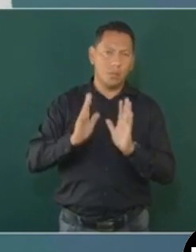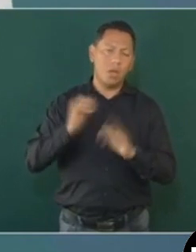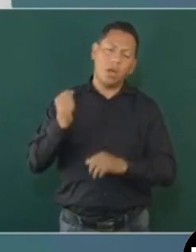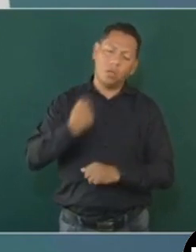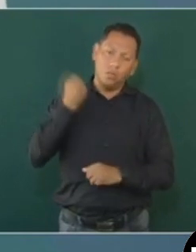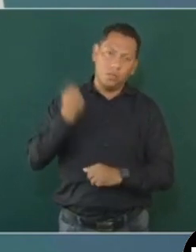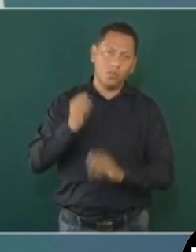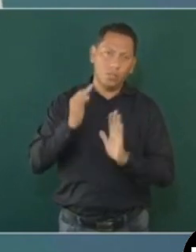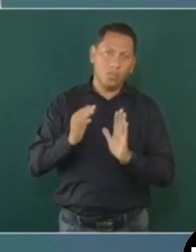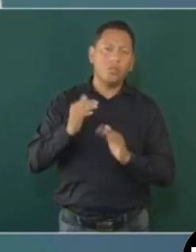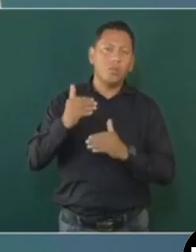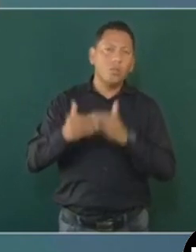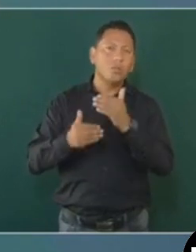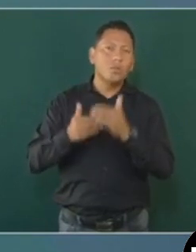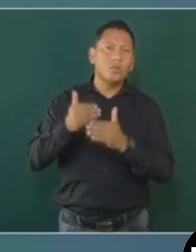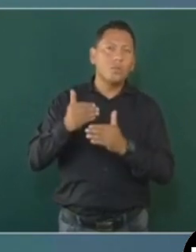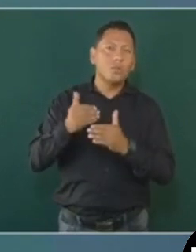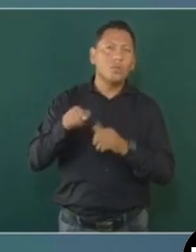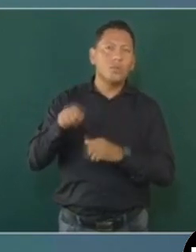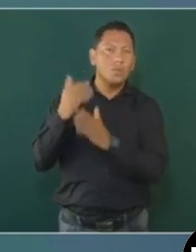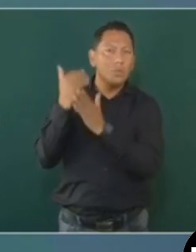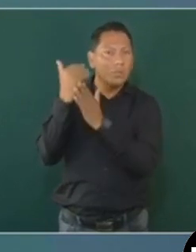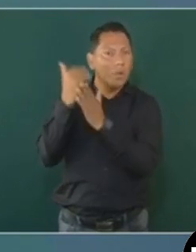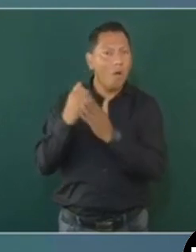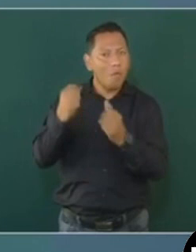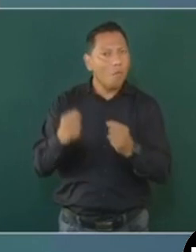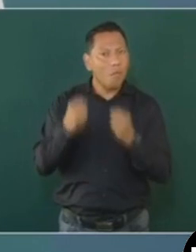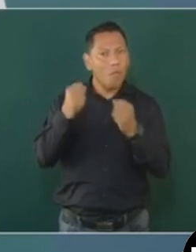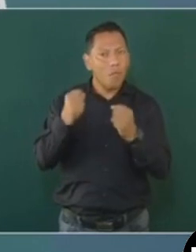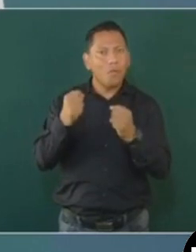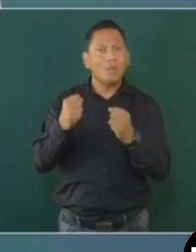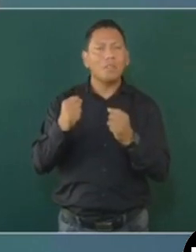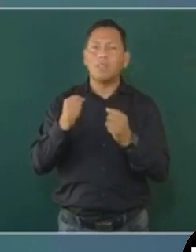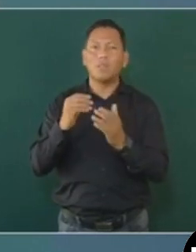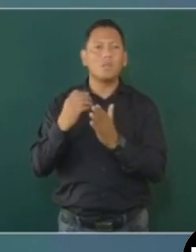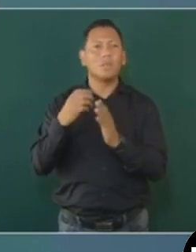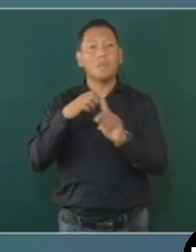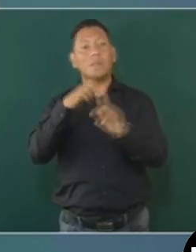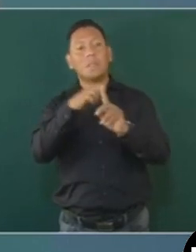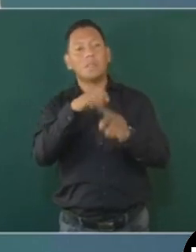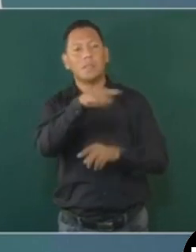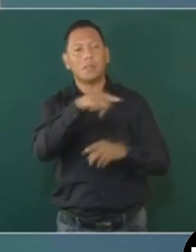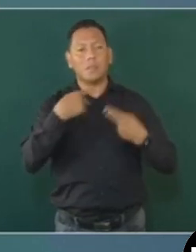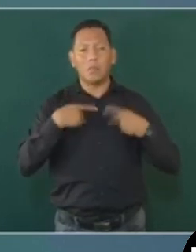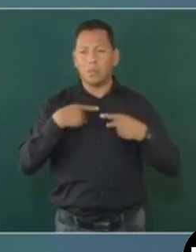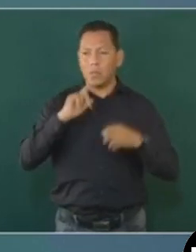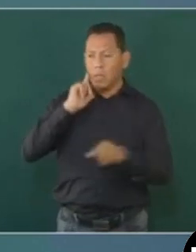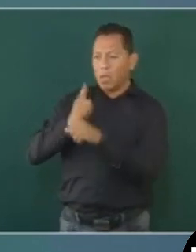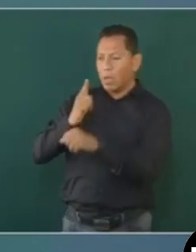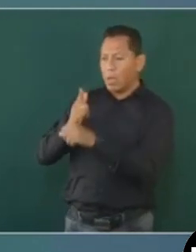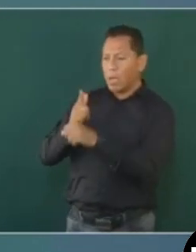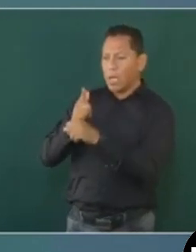están perdiendo fuerza, credibilidad y la gente cada vez